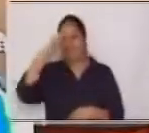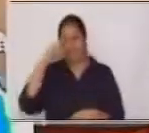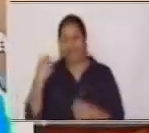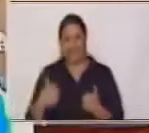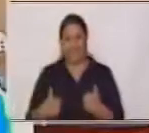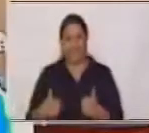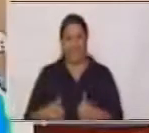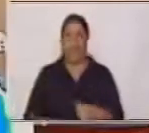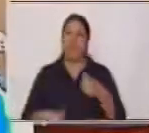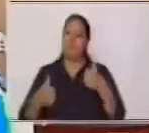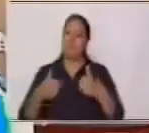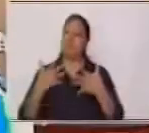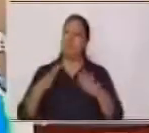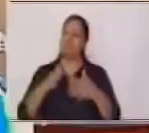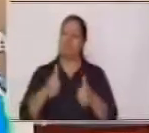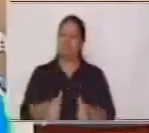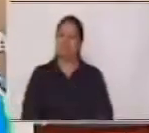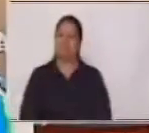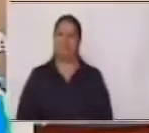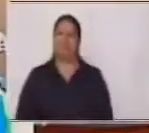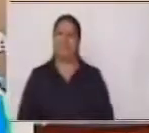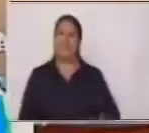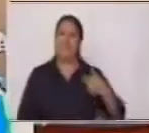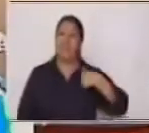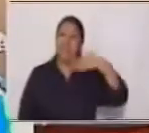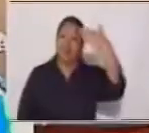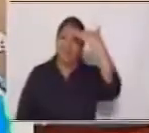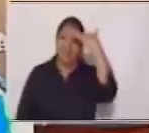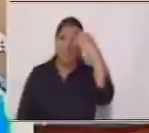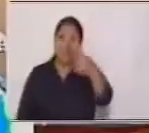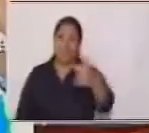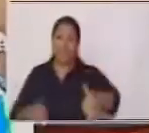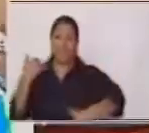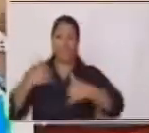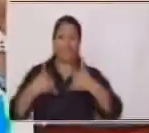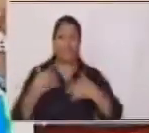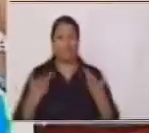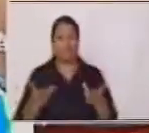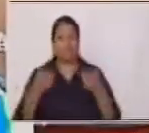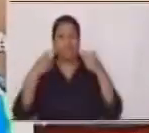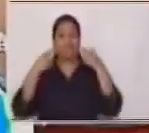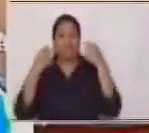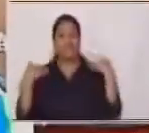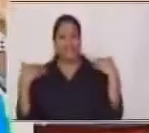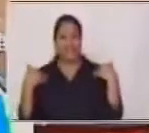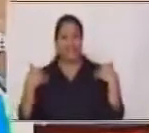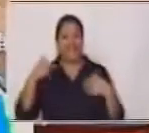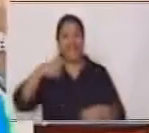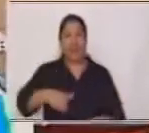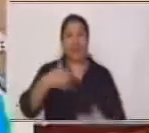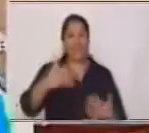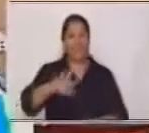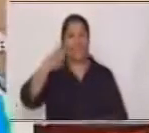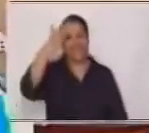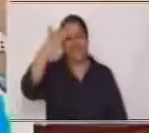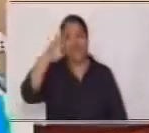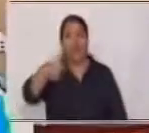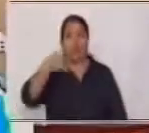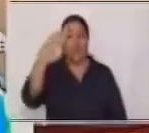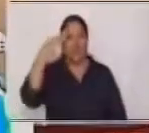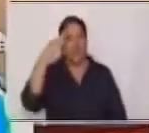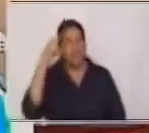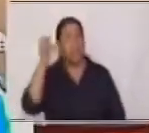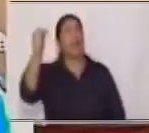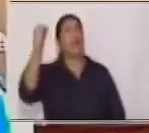Yo sé que se divirtieron Que estuvieron muy contentos En la clase Y que ahora ya saben Adivinanzas Que se las pueden